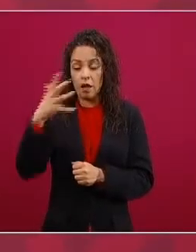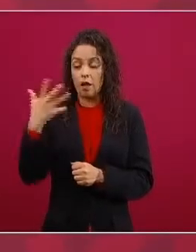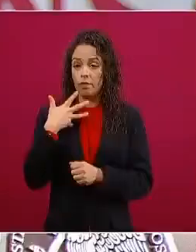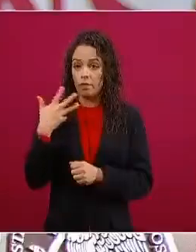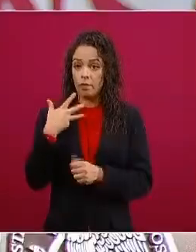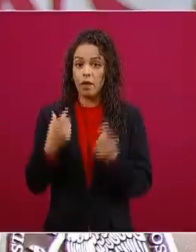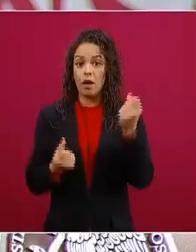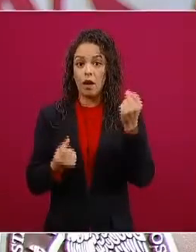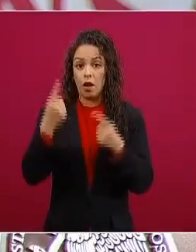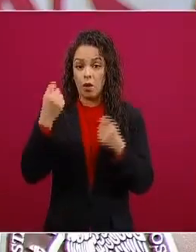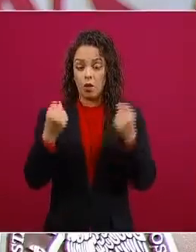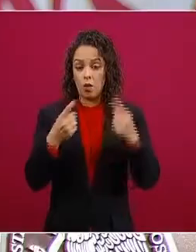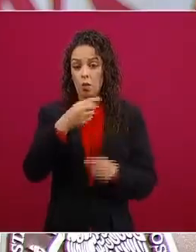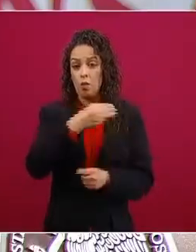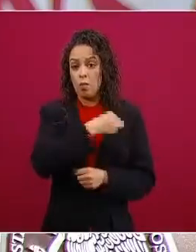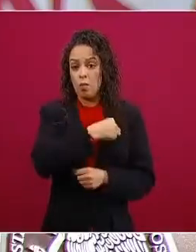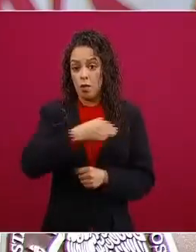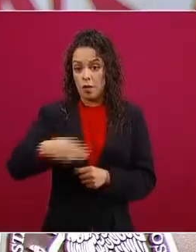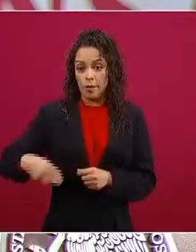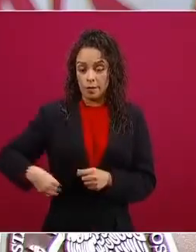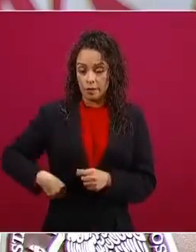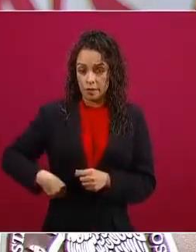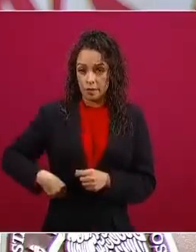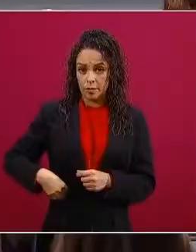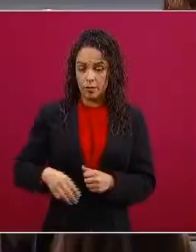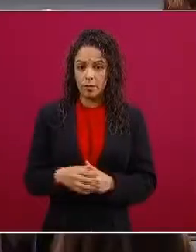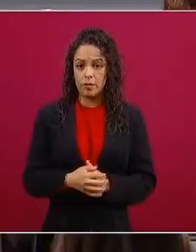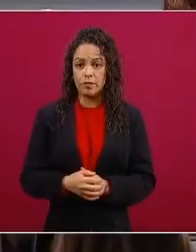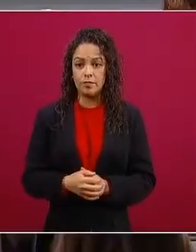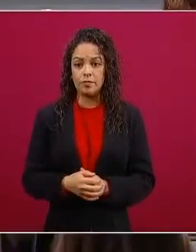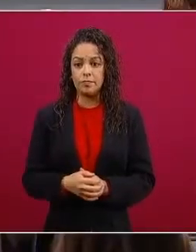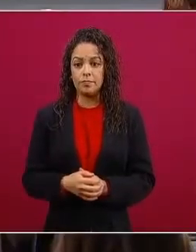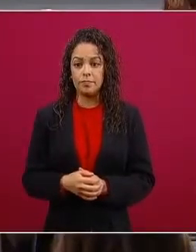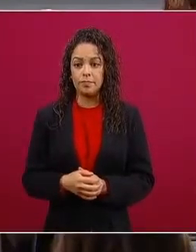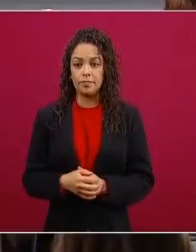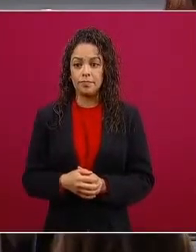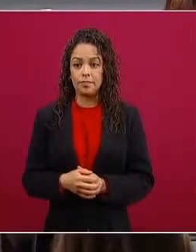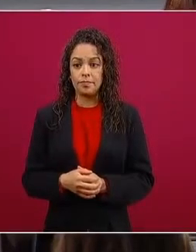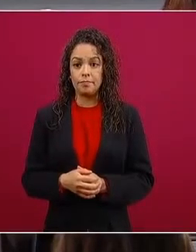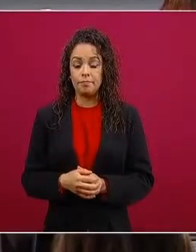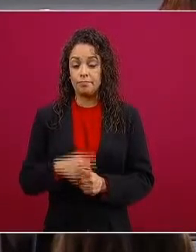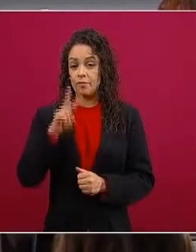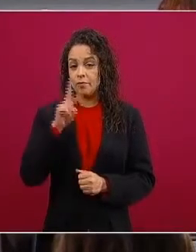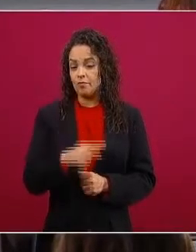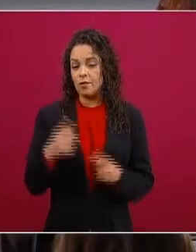en donde la movilidad desgraciadamente